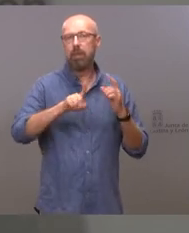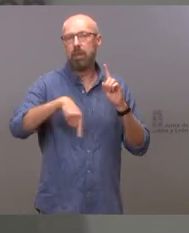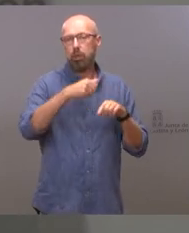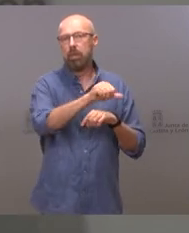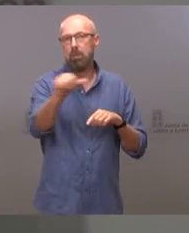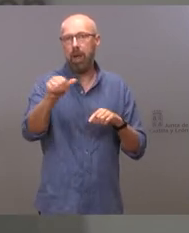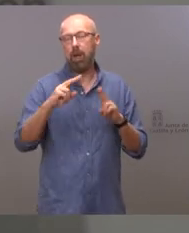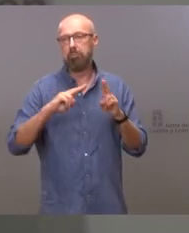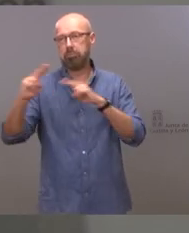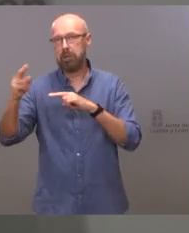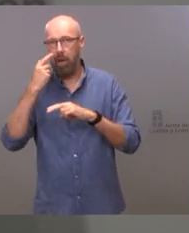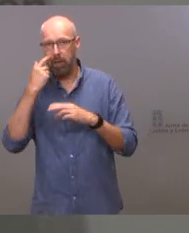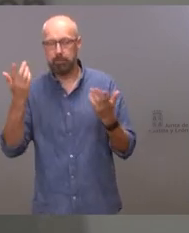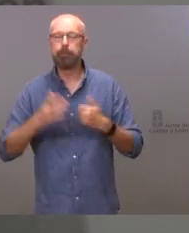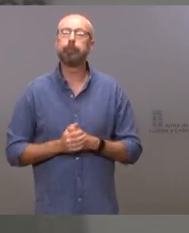podemos volver sobre ello